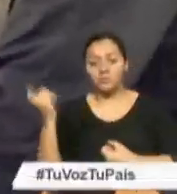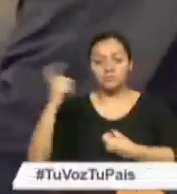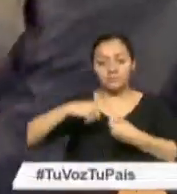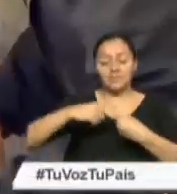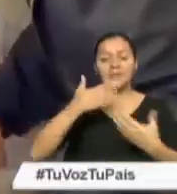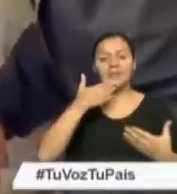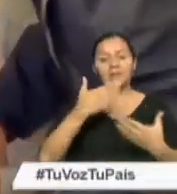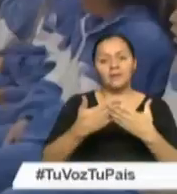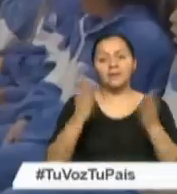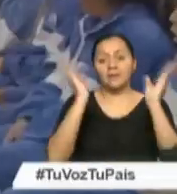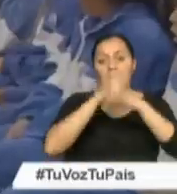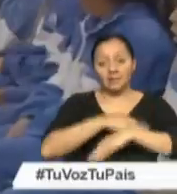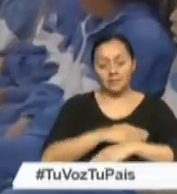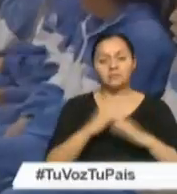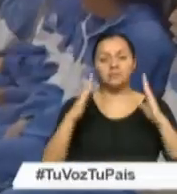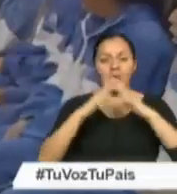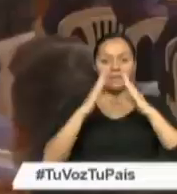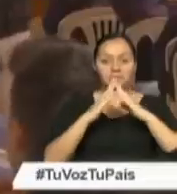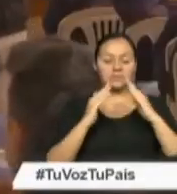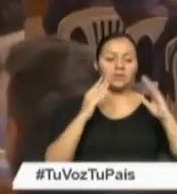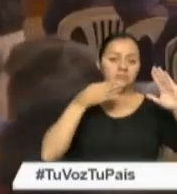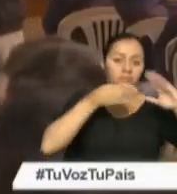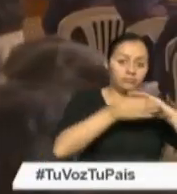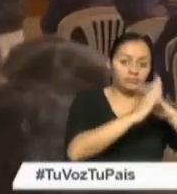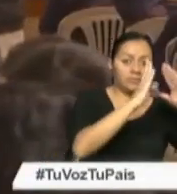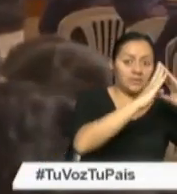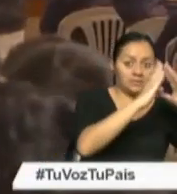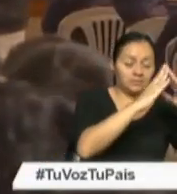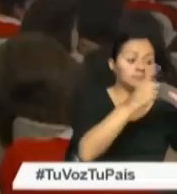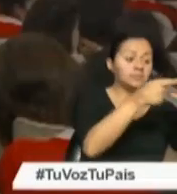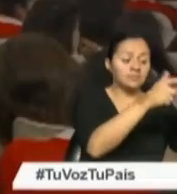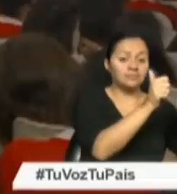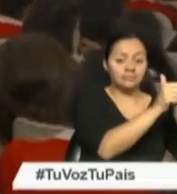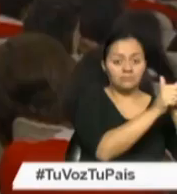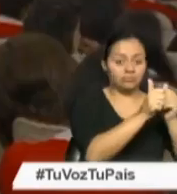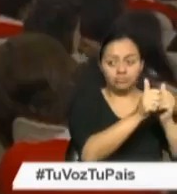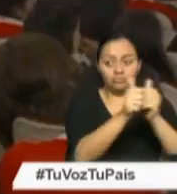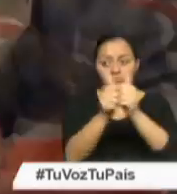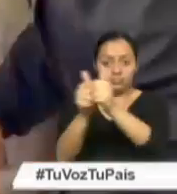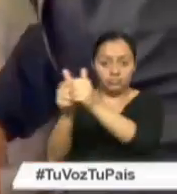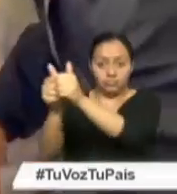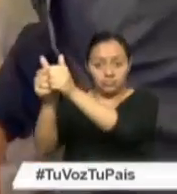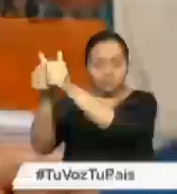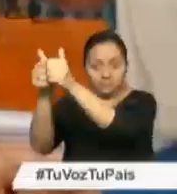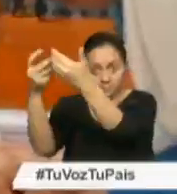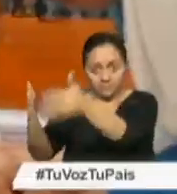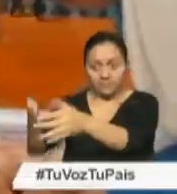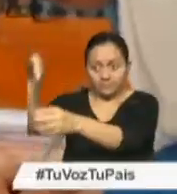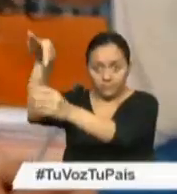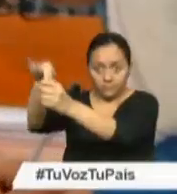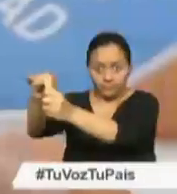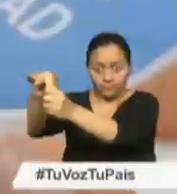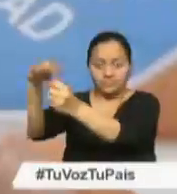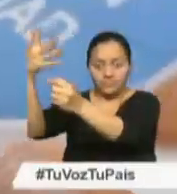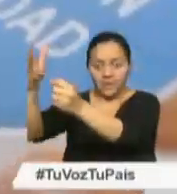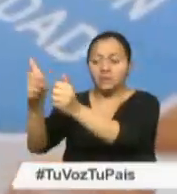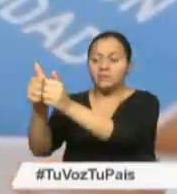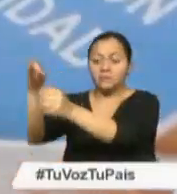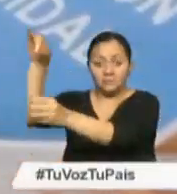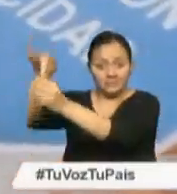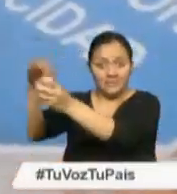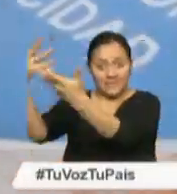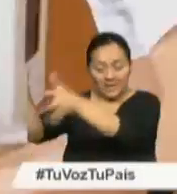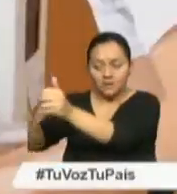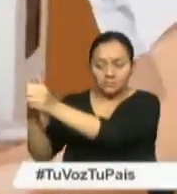acudirán a la vivienda de la persona con discapacidad para apoyar en su movilización hacia el recinto electoral. Una vez ejercido el